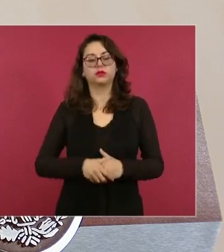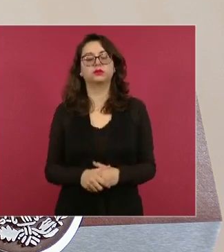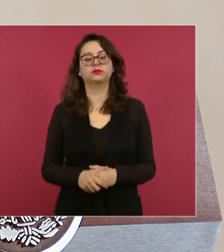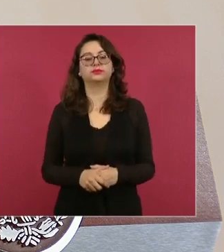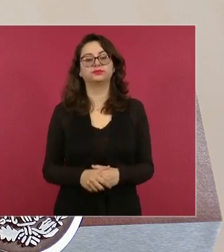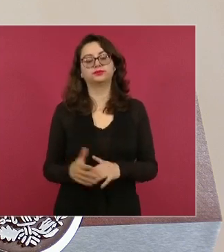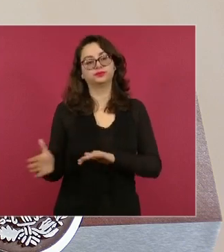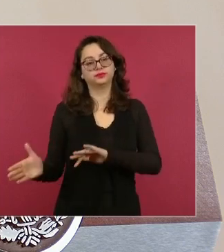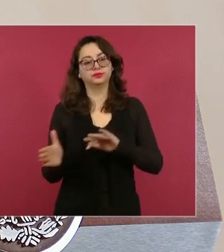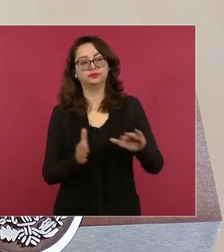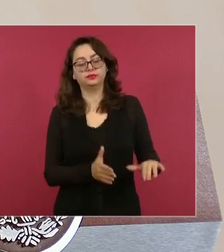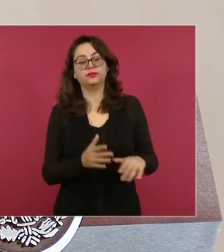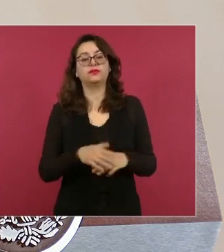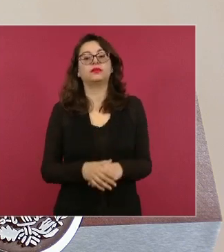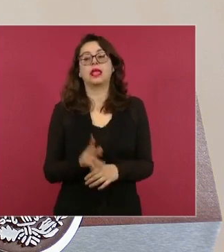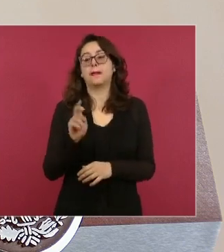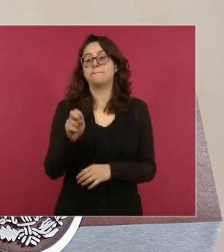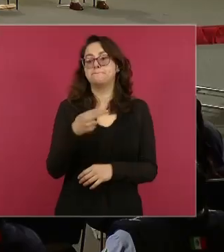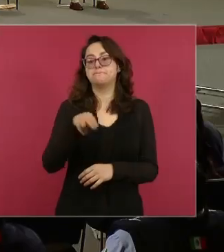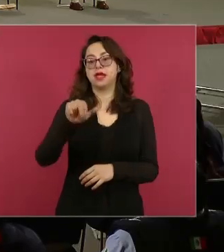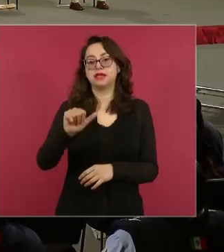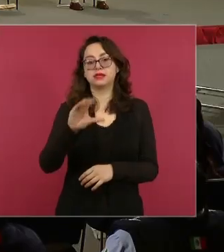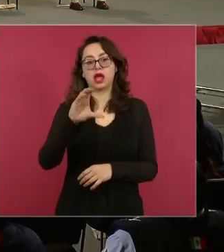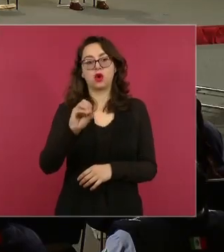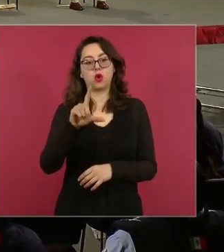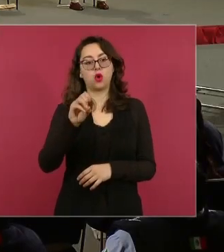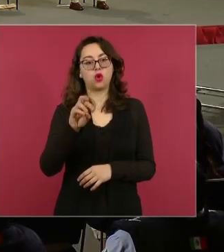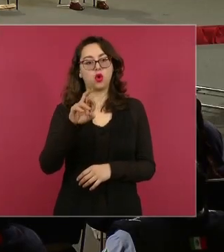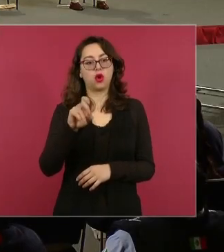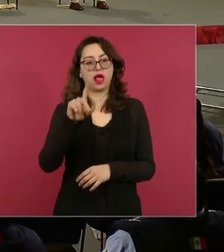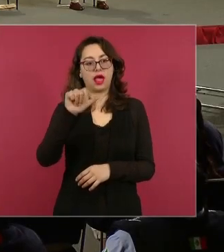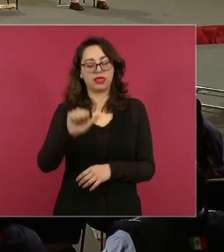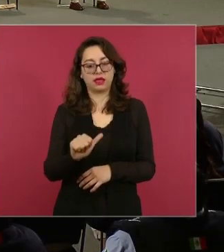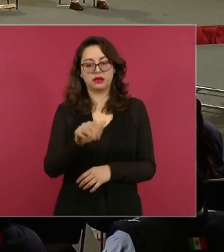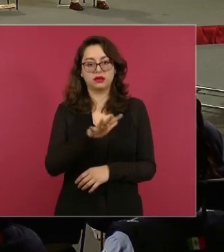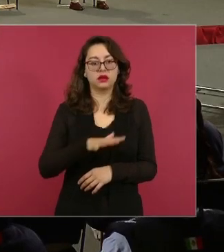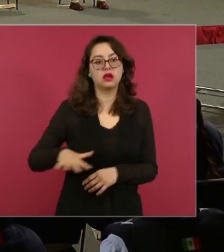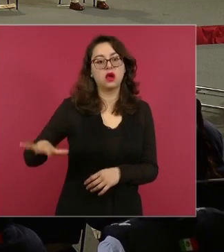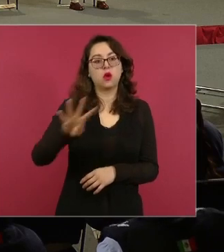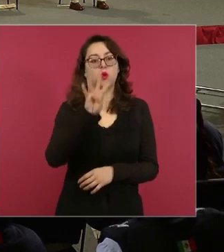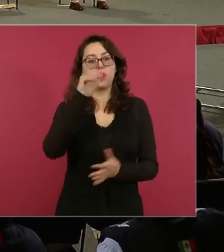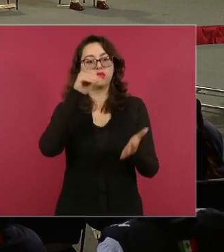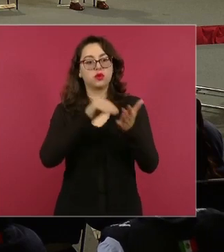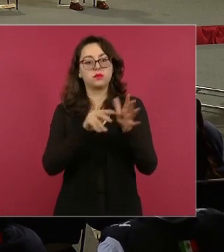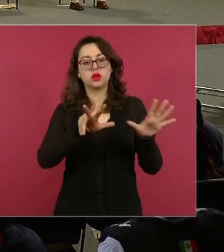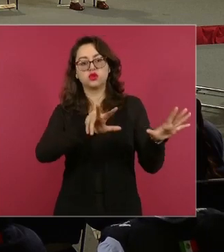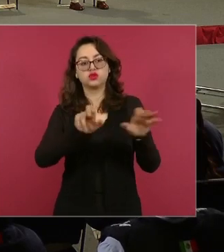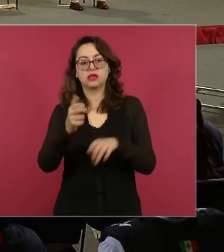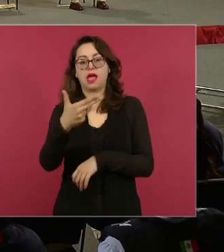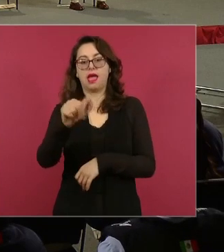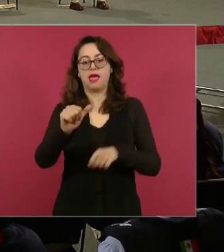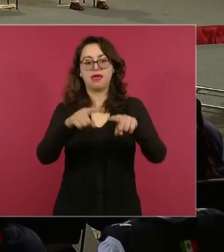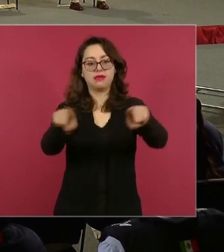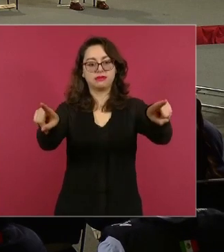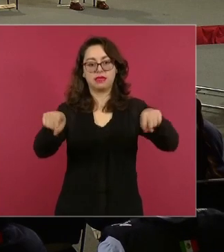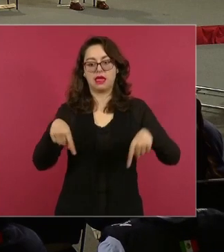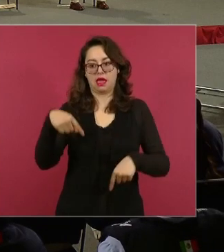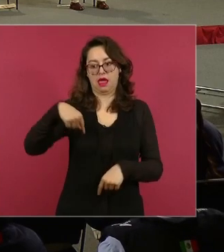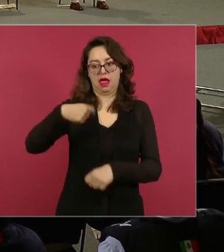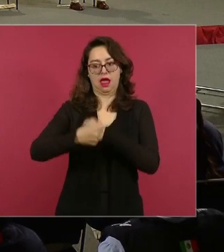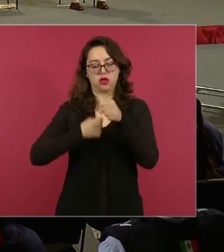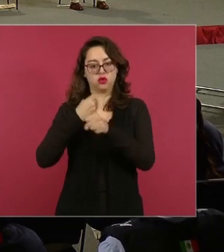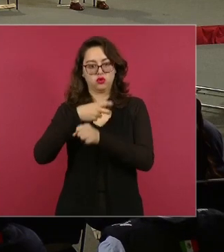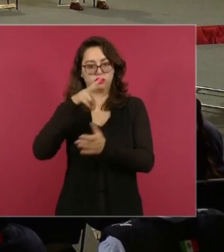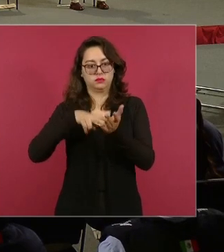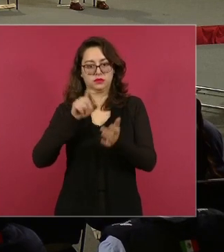naturales, Peña, Colorado, es de 4 mil 843 hectáreas, se decreta en mayo de este año y abarca